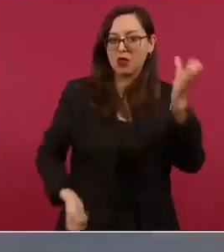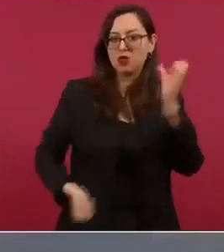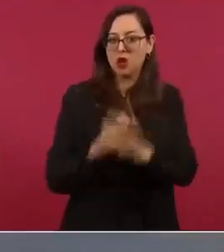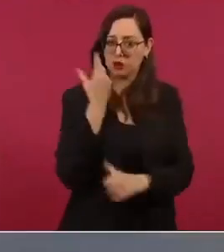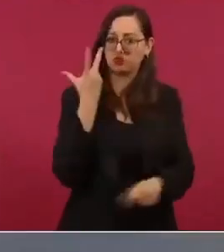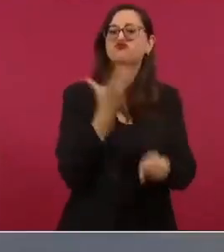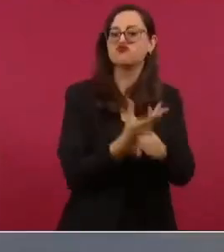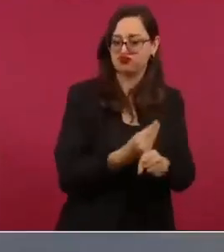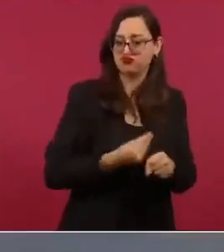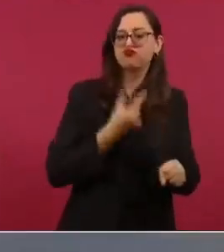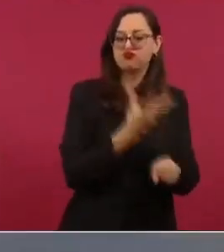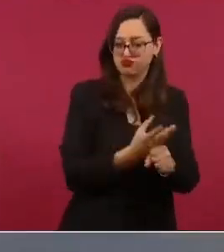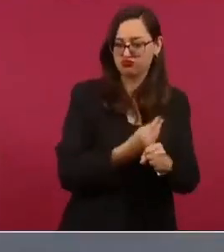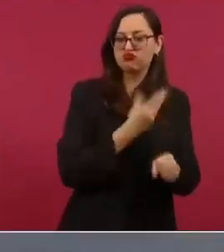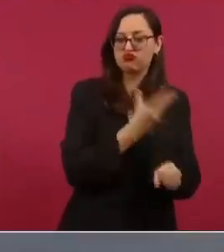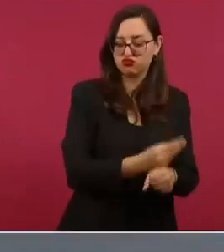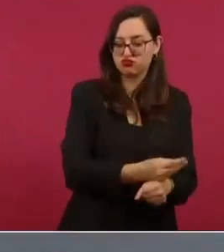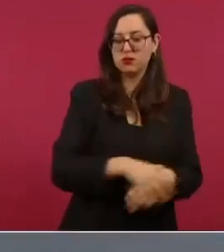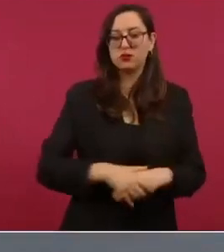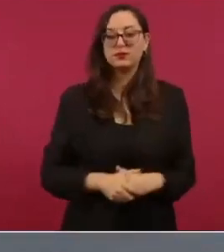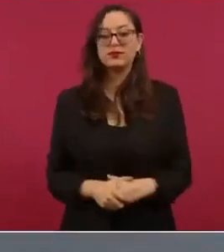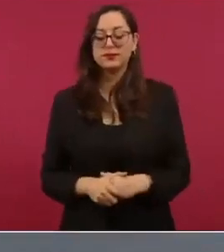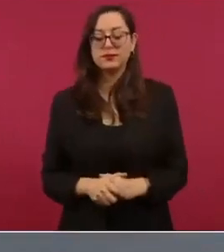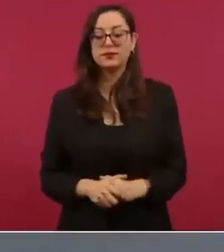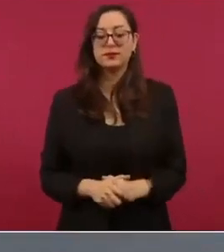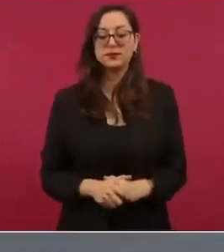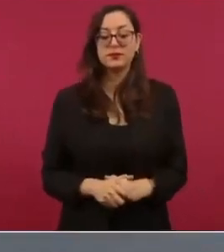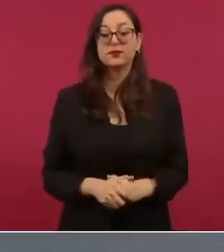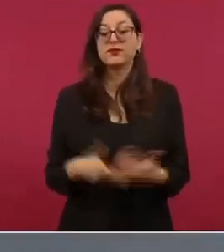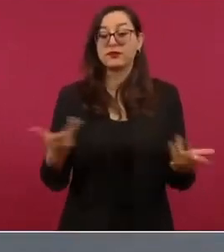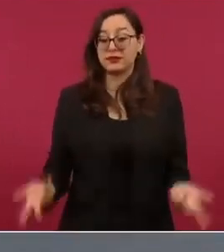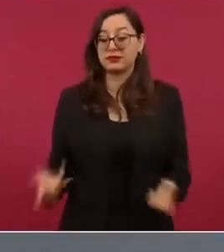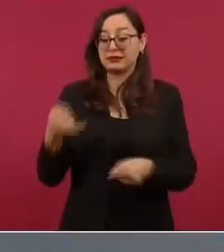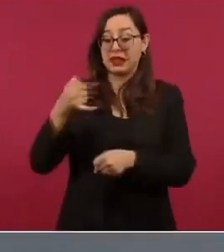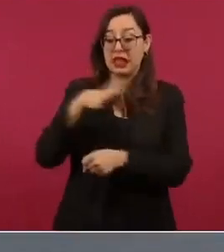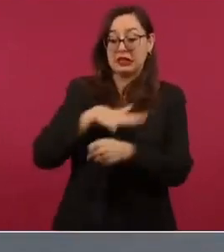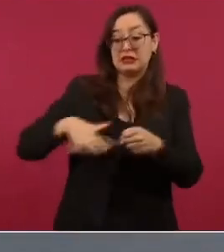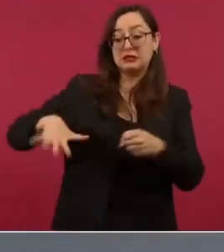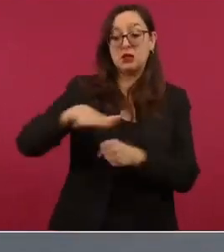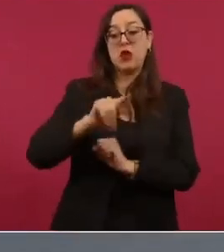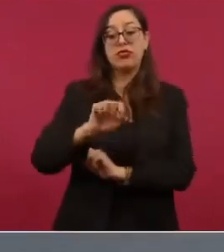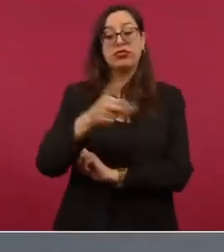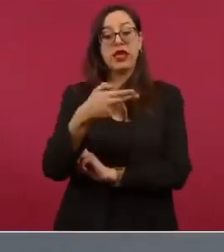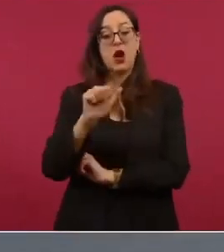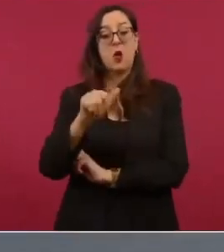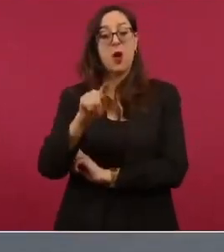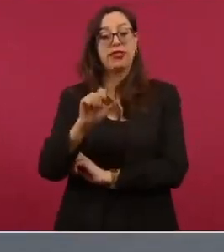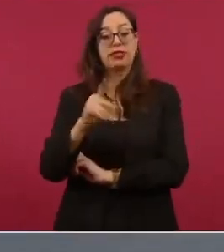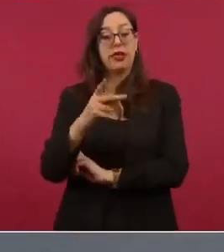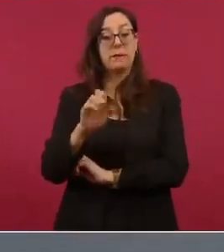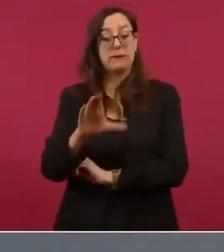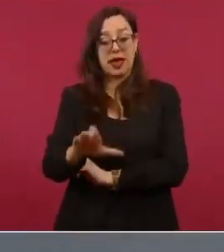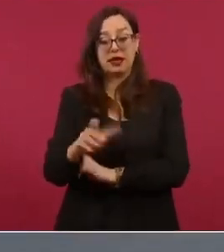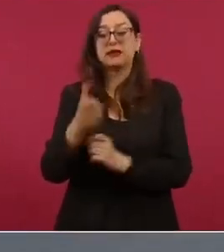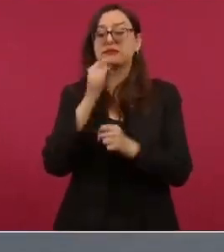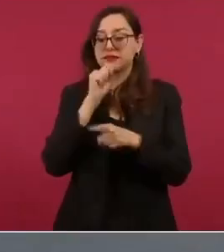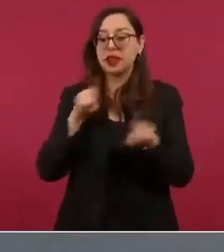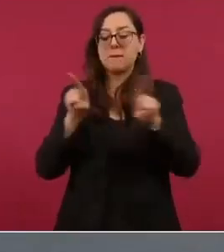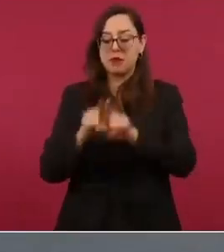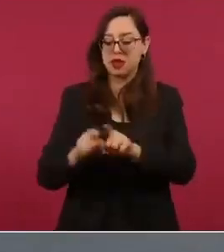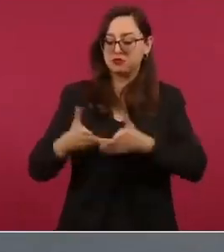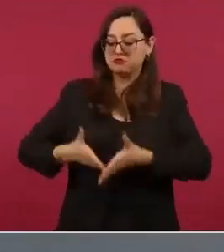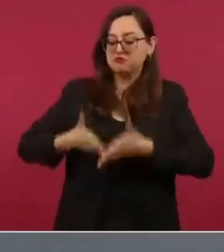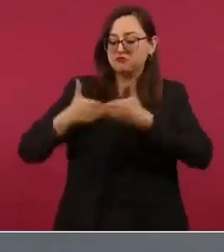en el corredor del Istmo de Tehuantepec se están modernizando los puertos de